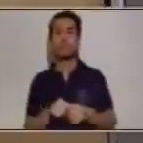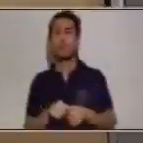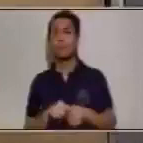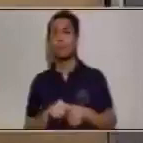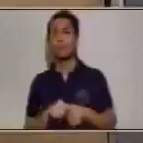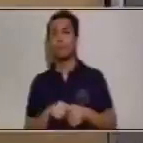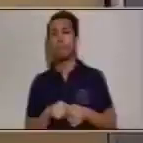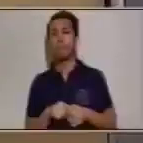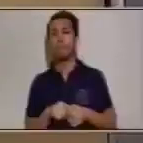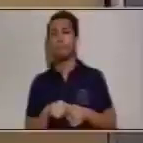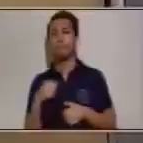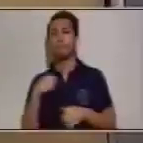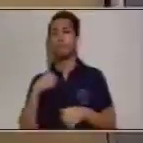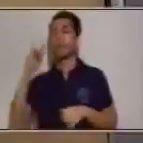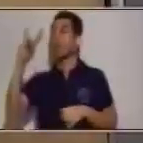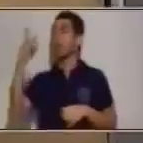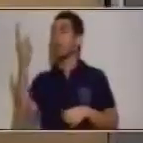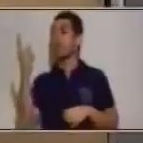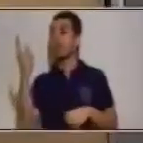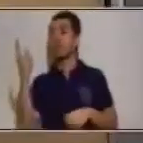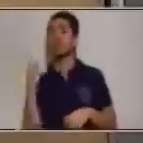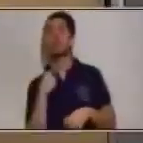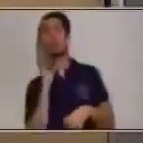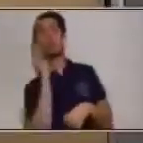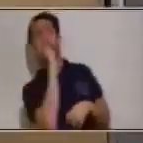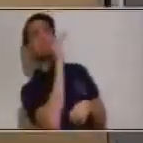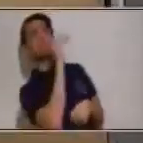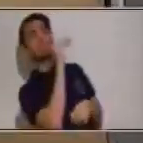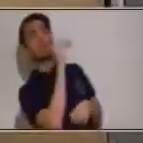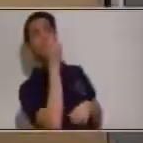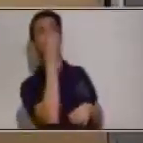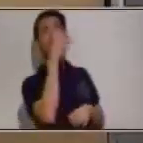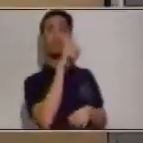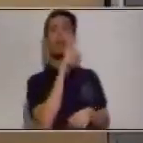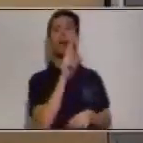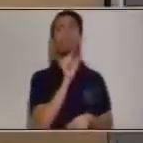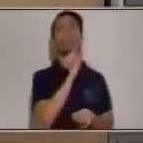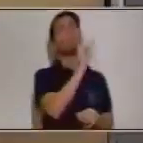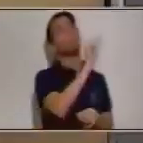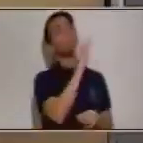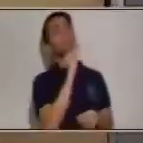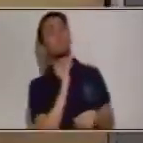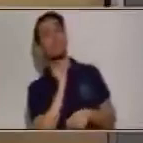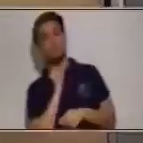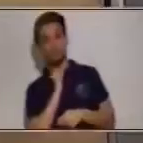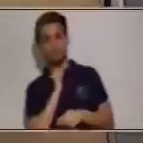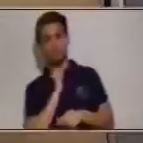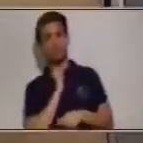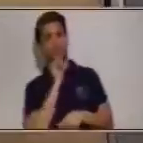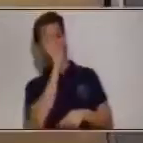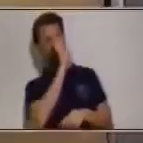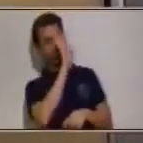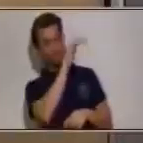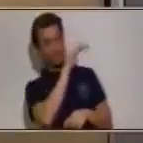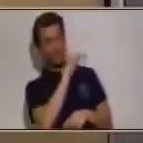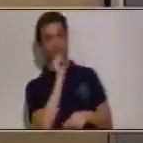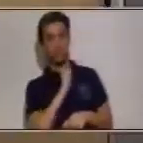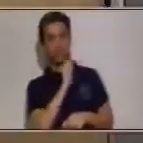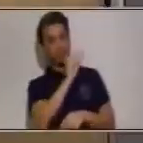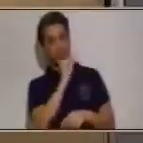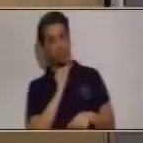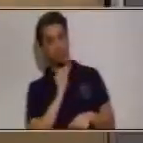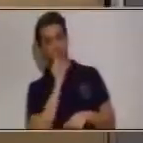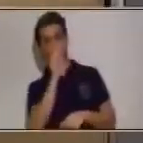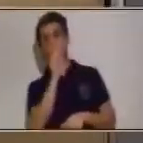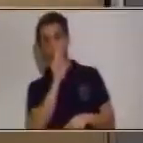cual el lado de las unidades le dice al de las decenas hola, hola, ¿cómo te va? ¿me puedes prestar